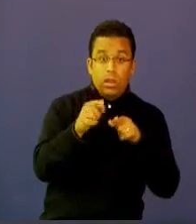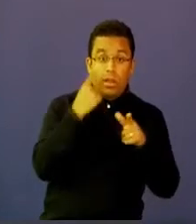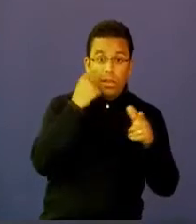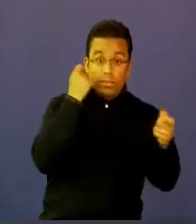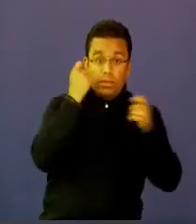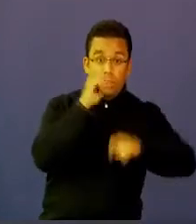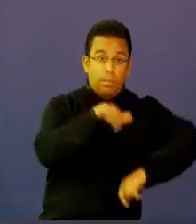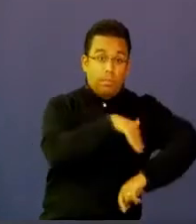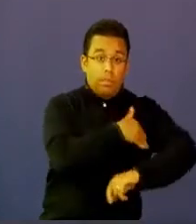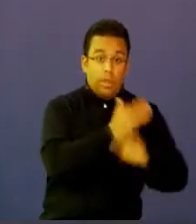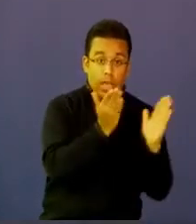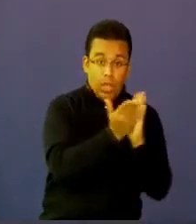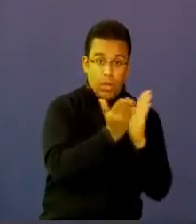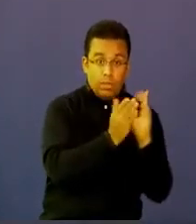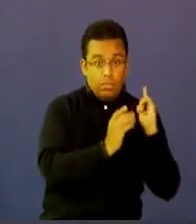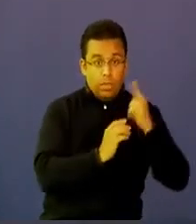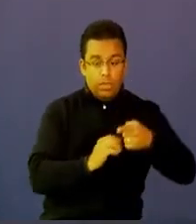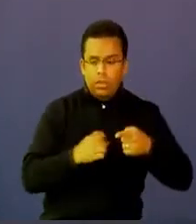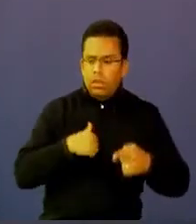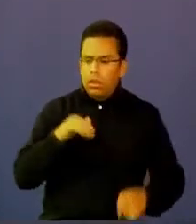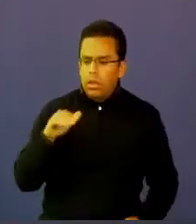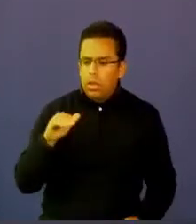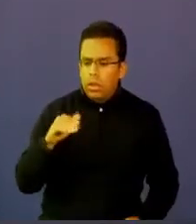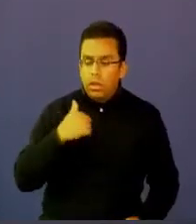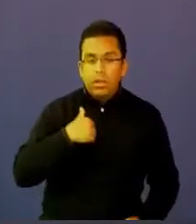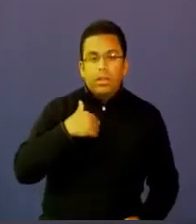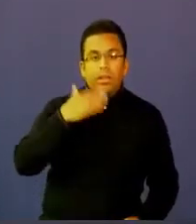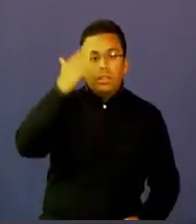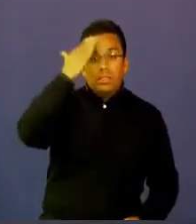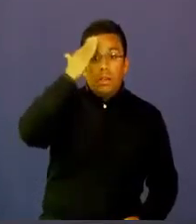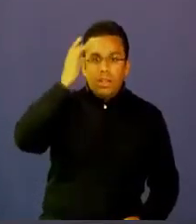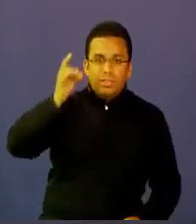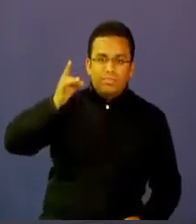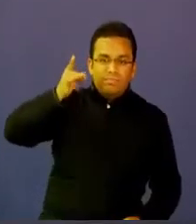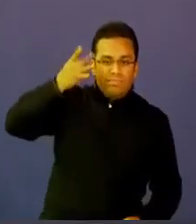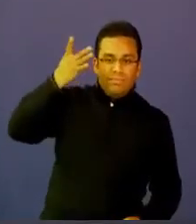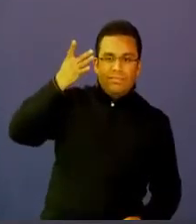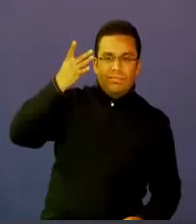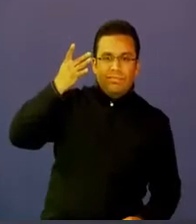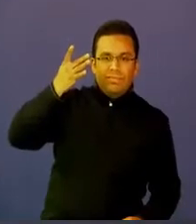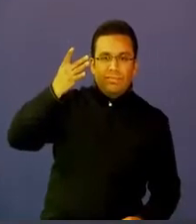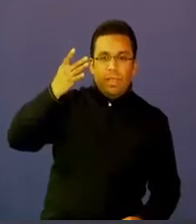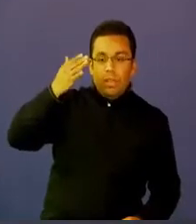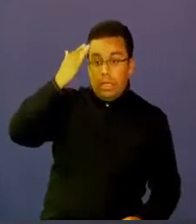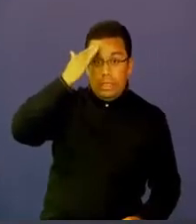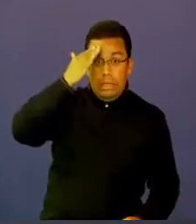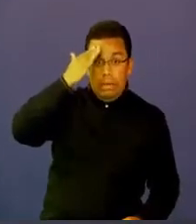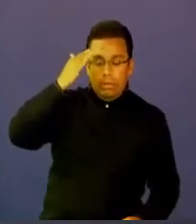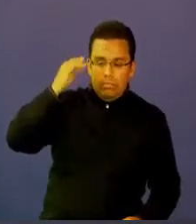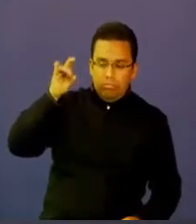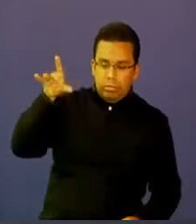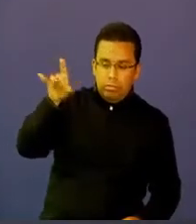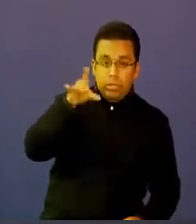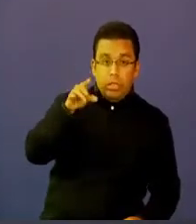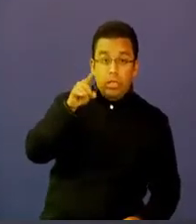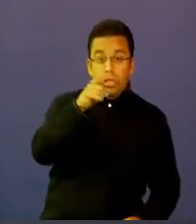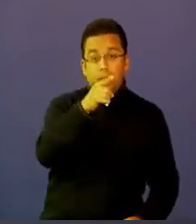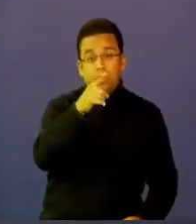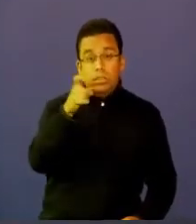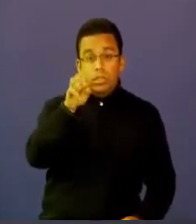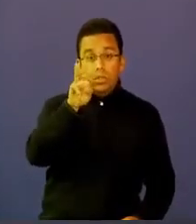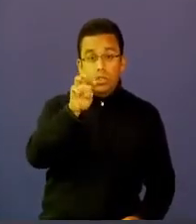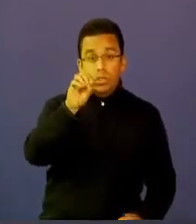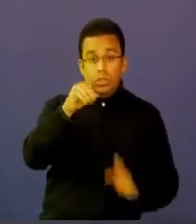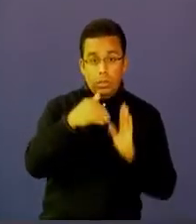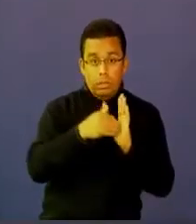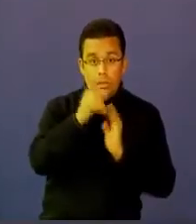Ministerio de Educación era Súperate con el Saber. Con Súperate con el Saber, más de 188 mil jóvenes presentaron pruebas